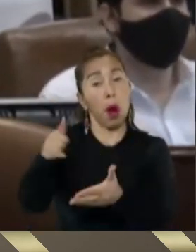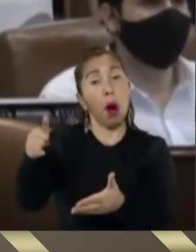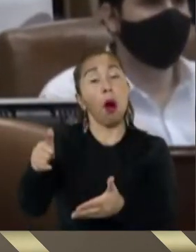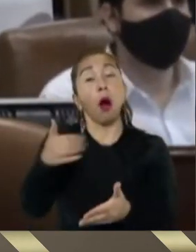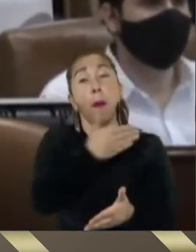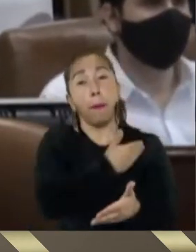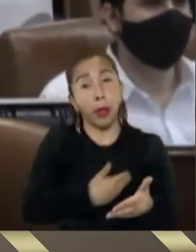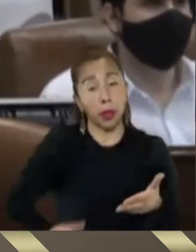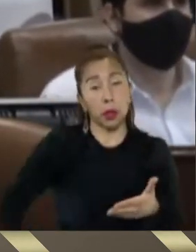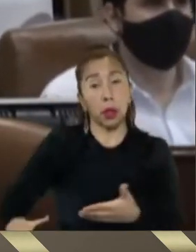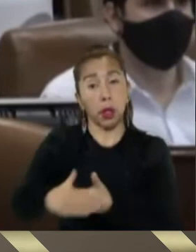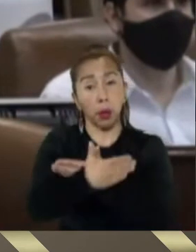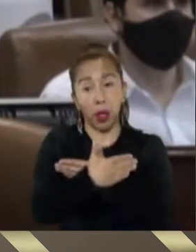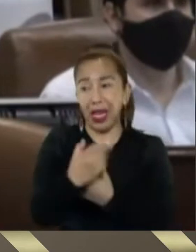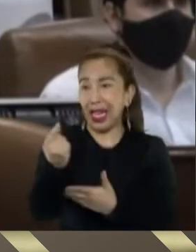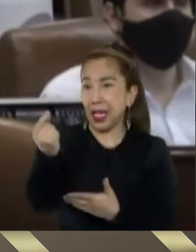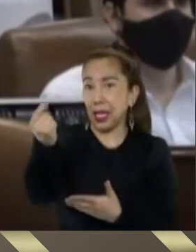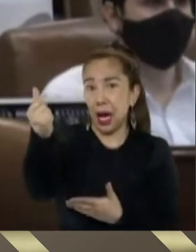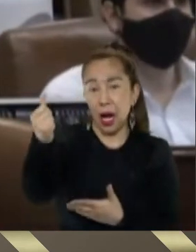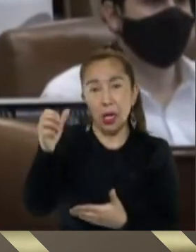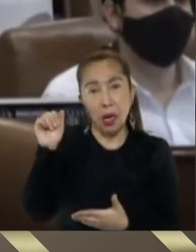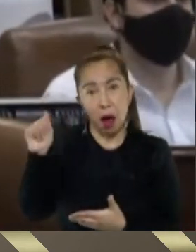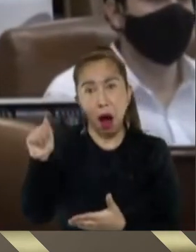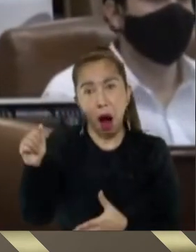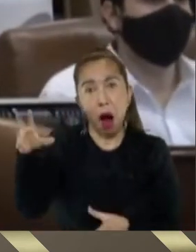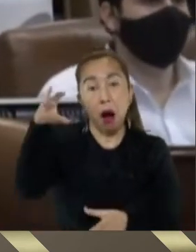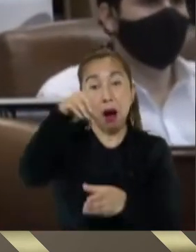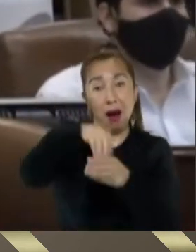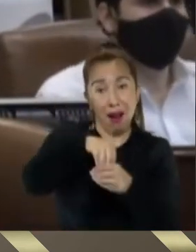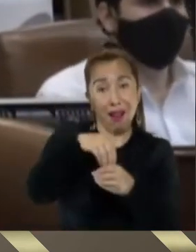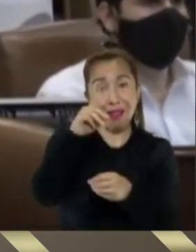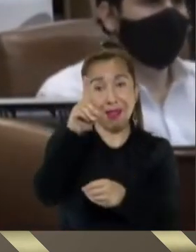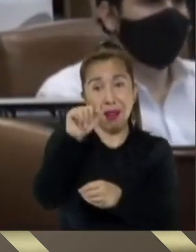la meten la meten a la cárcel a la señora diana